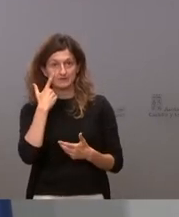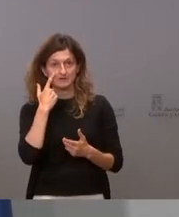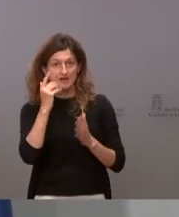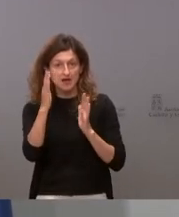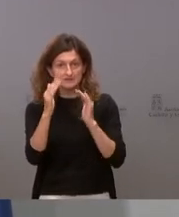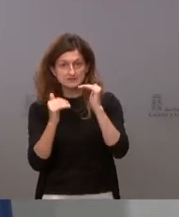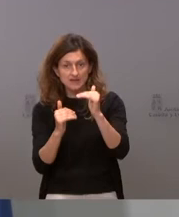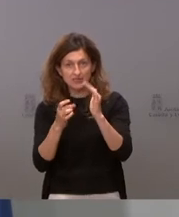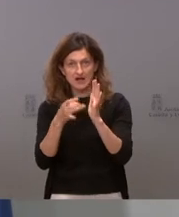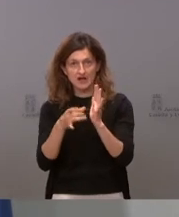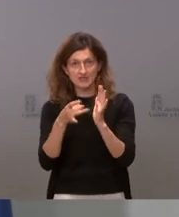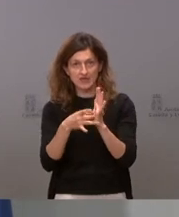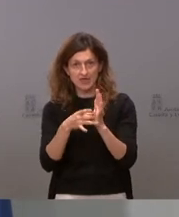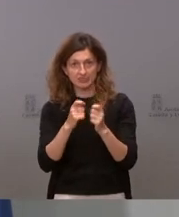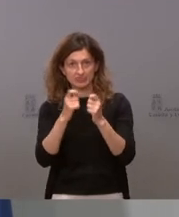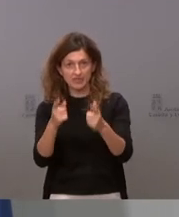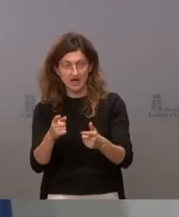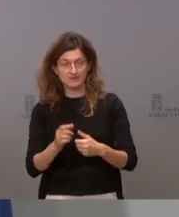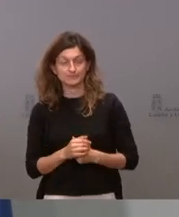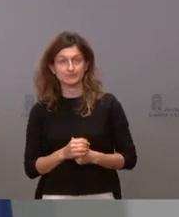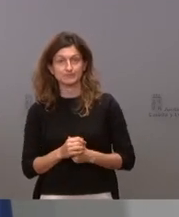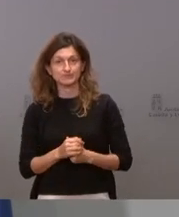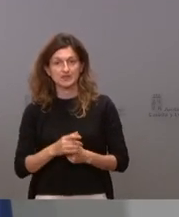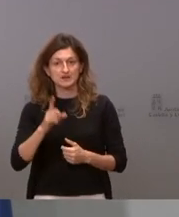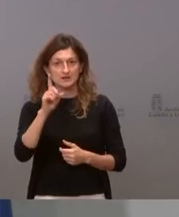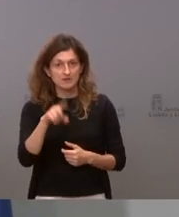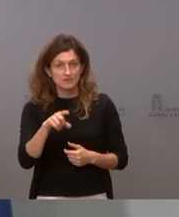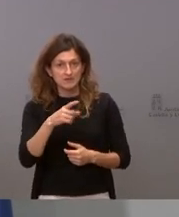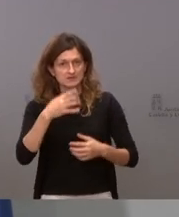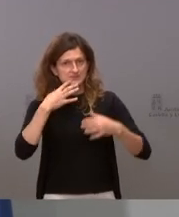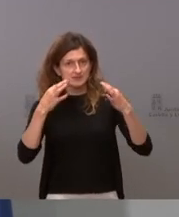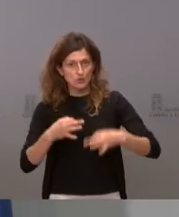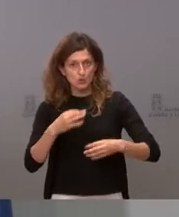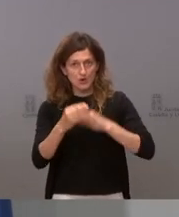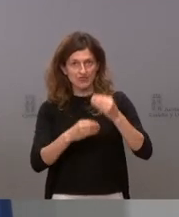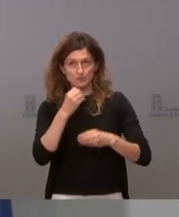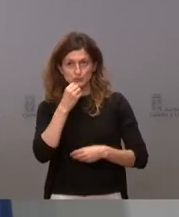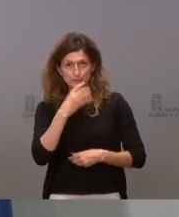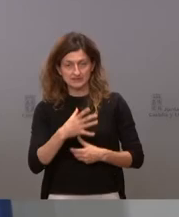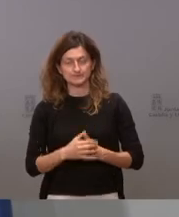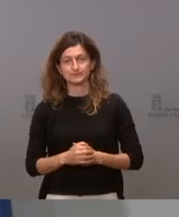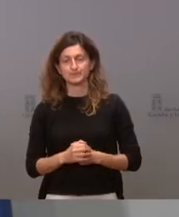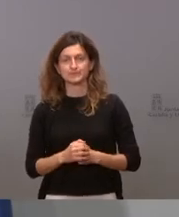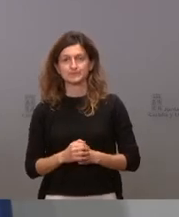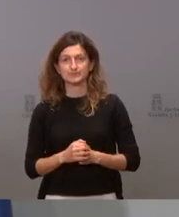asistencia de calidad también en verano y estén seguros de que así va a ser y de que así lo vamos a hacer